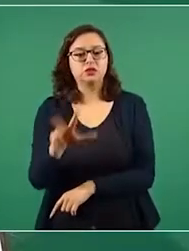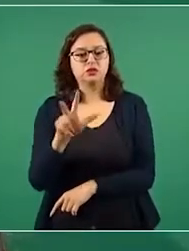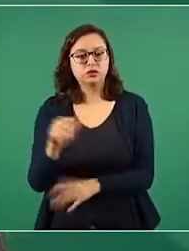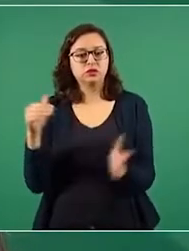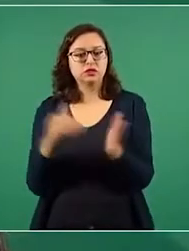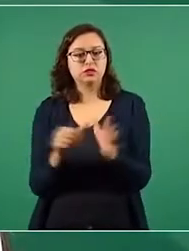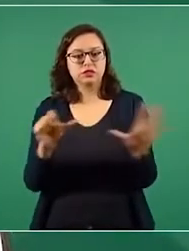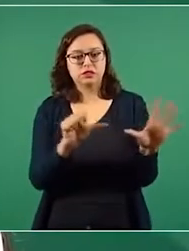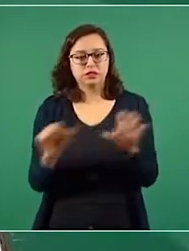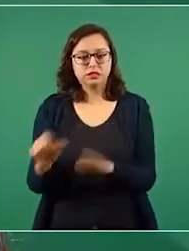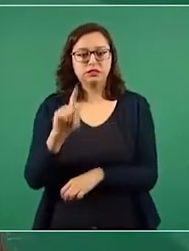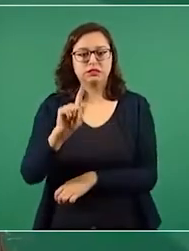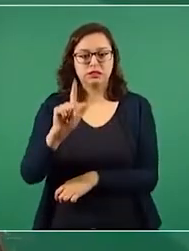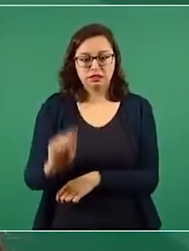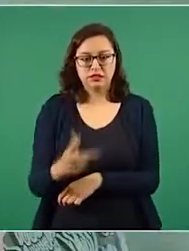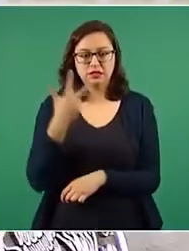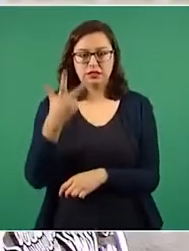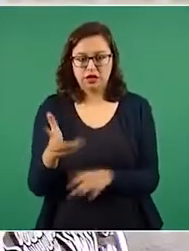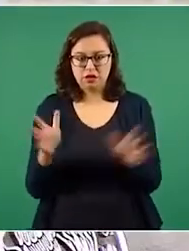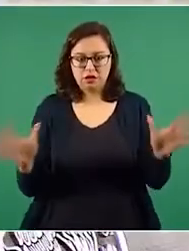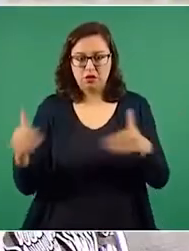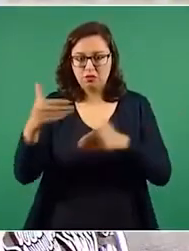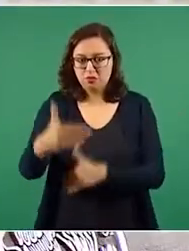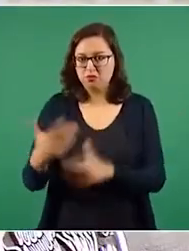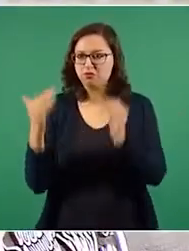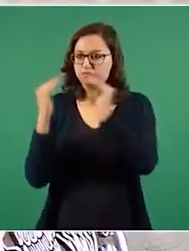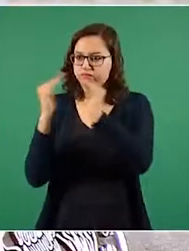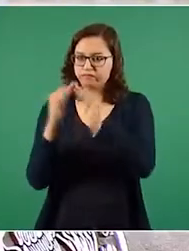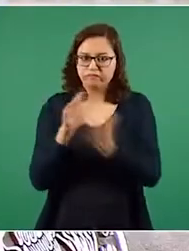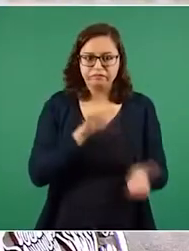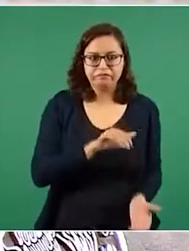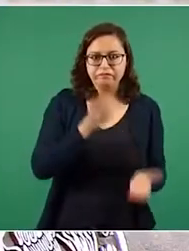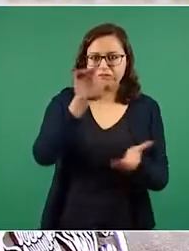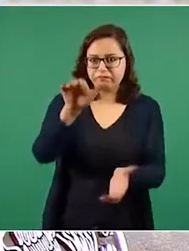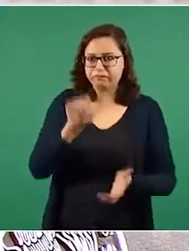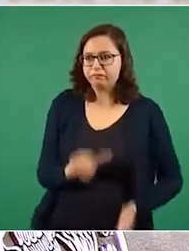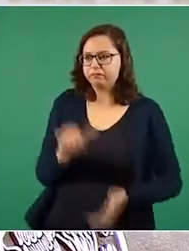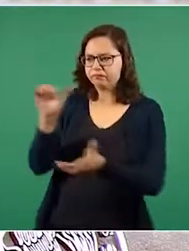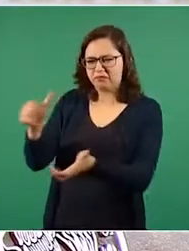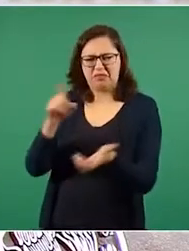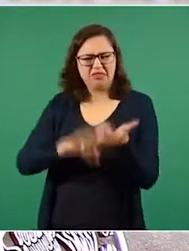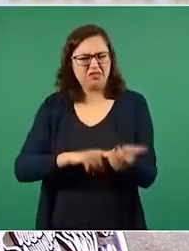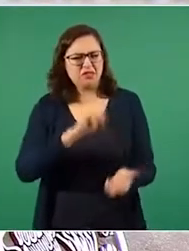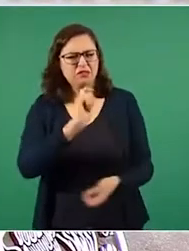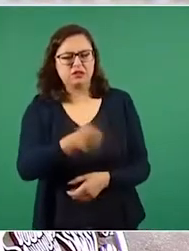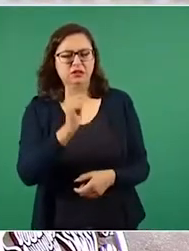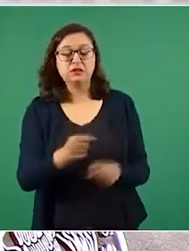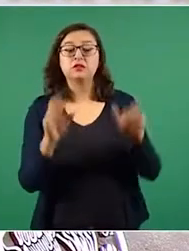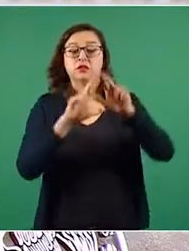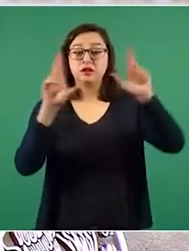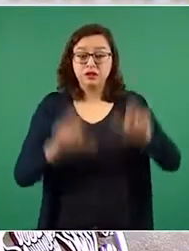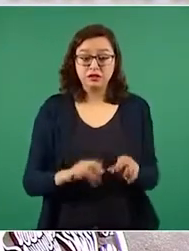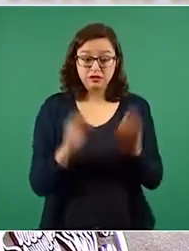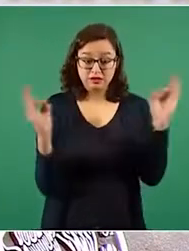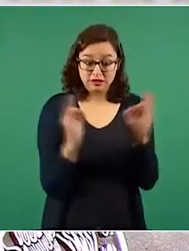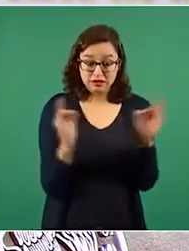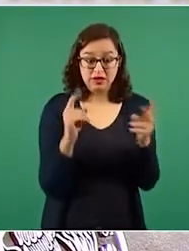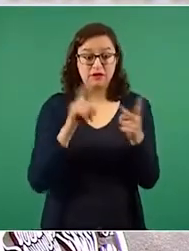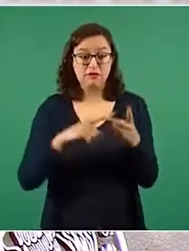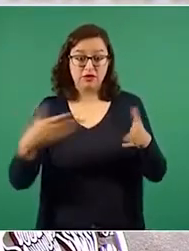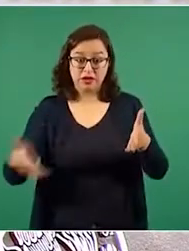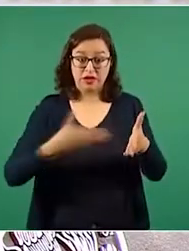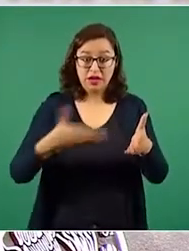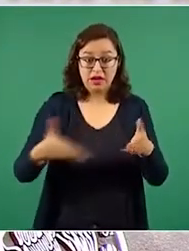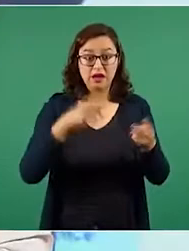678 paquetes por hogar. Cada paquete está integrado por un refrigerador, estufa,